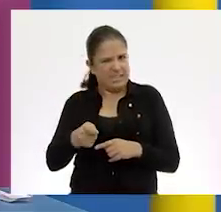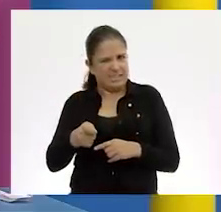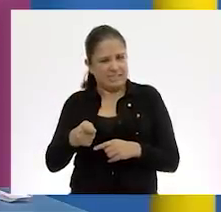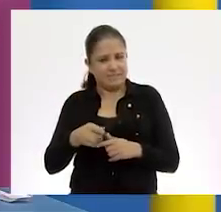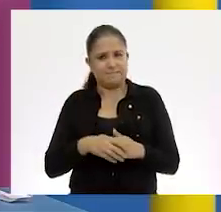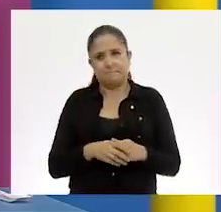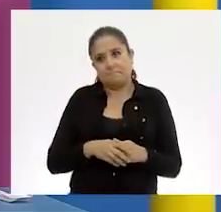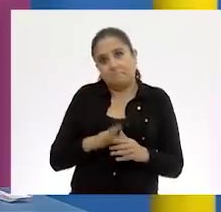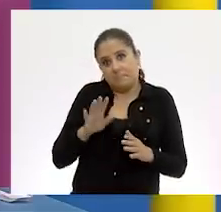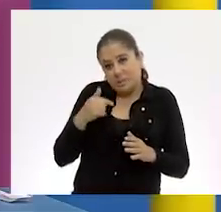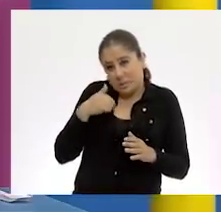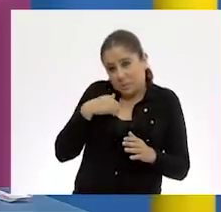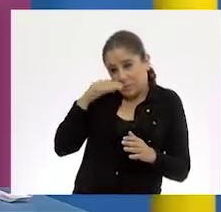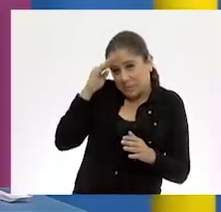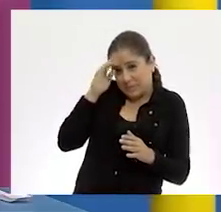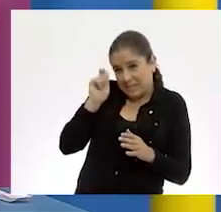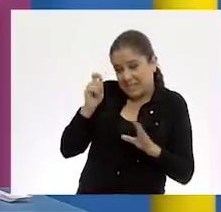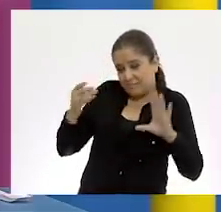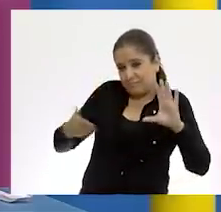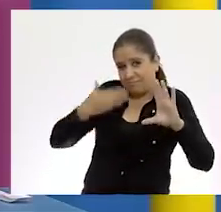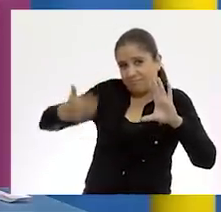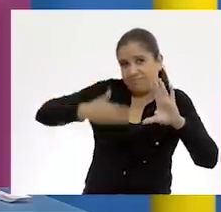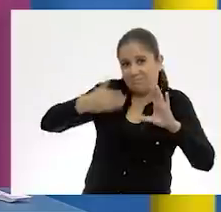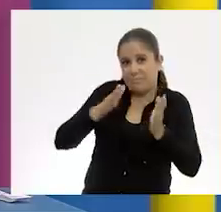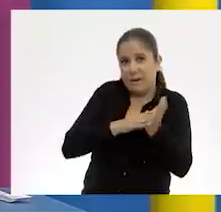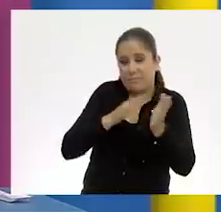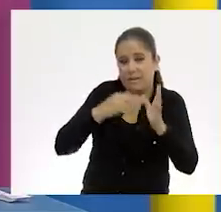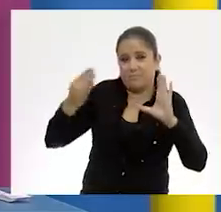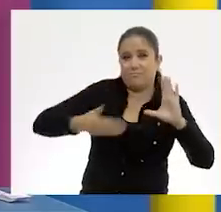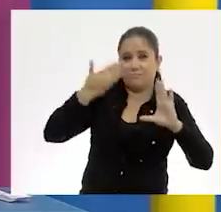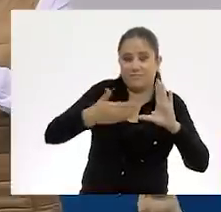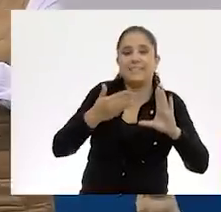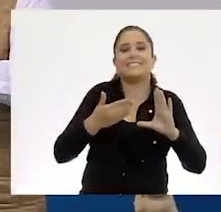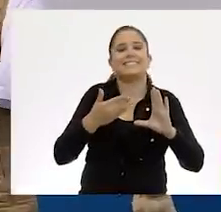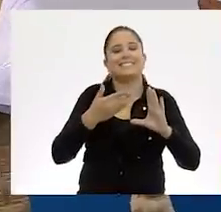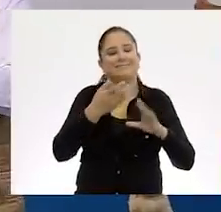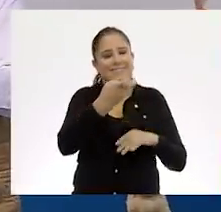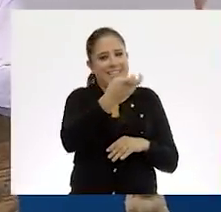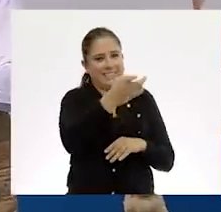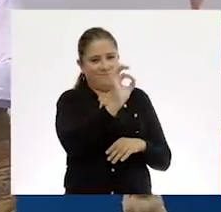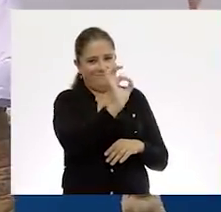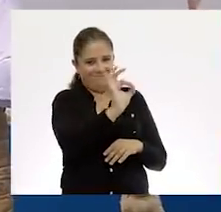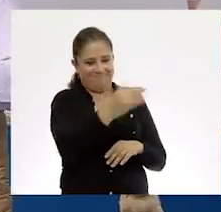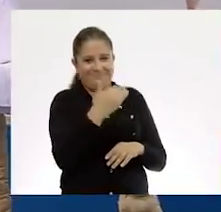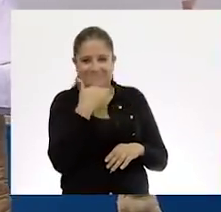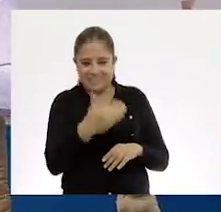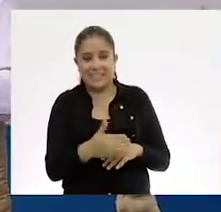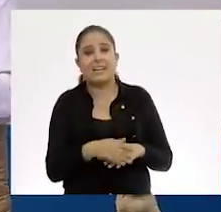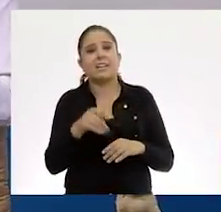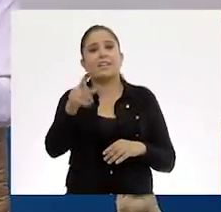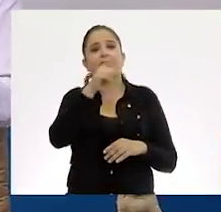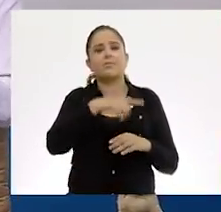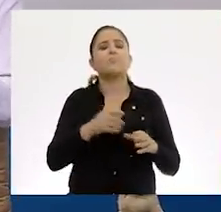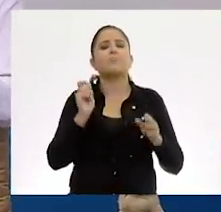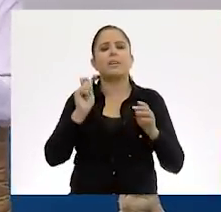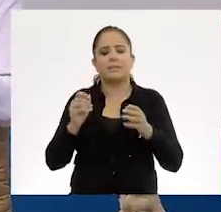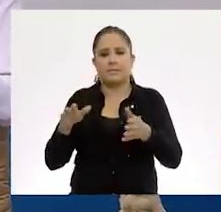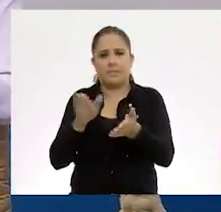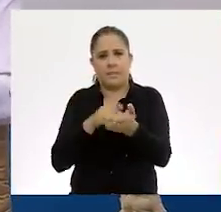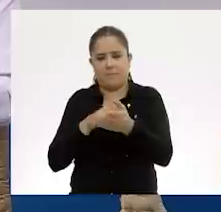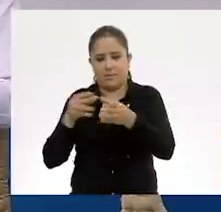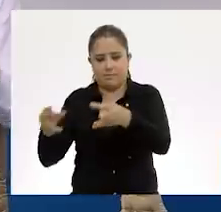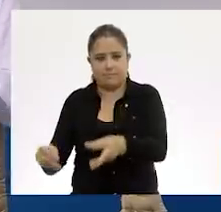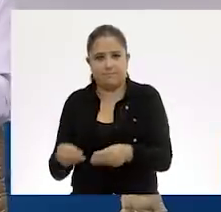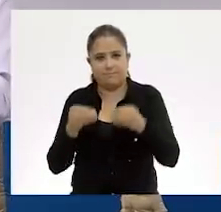Me imagino que es como envolverlo en el papel. Exactamente. Lo que vamos a hacer es que vamos a tomar un trozo de papel,